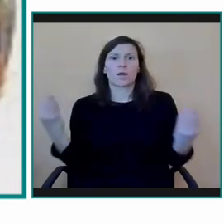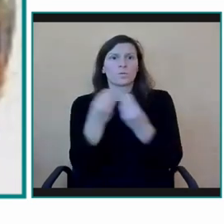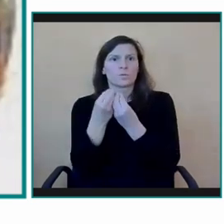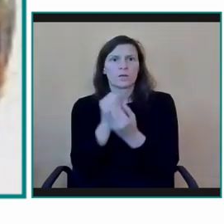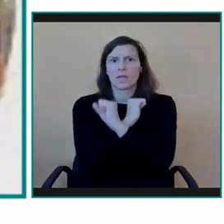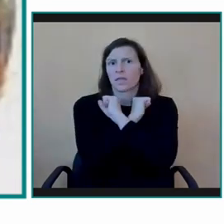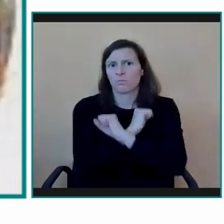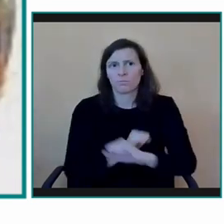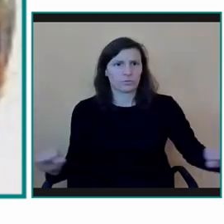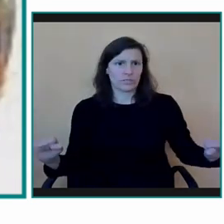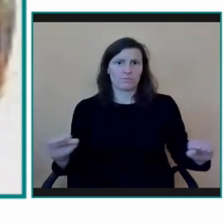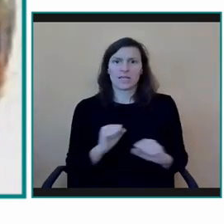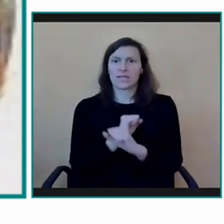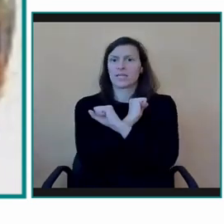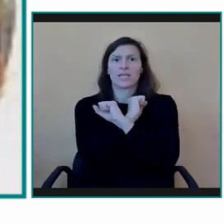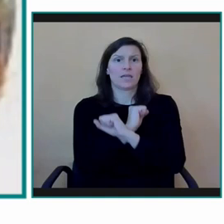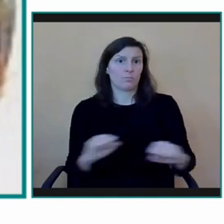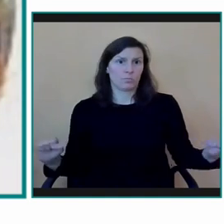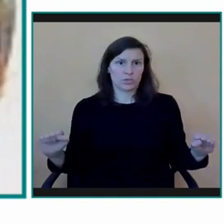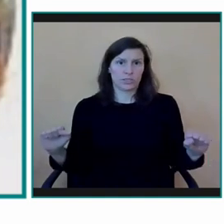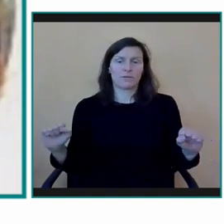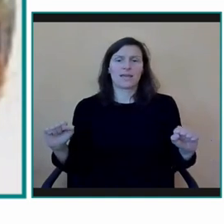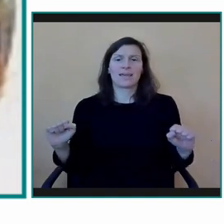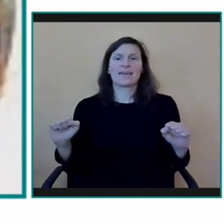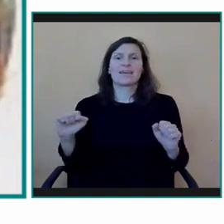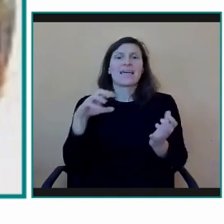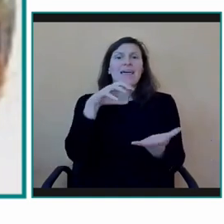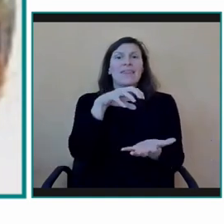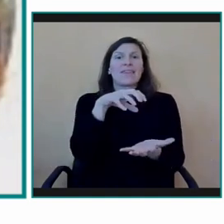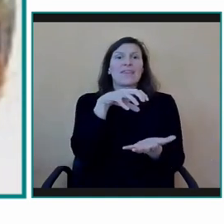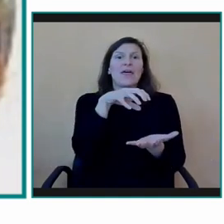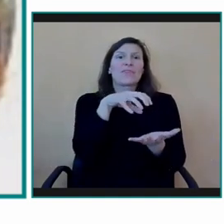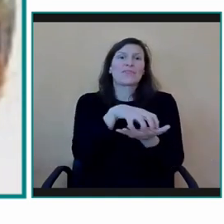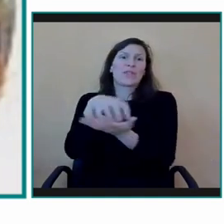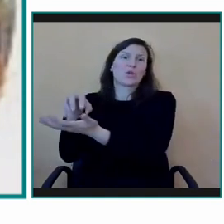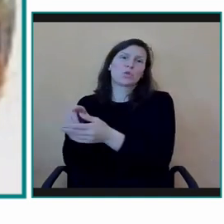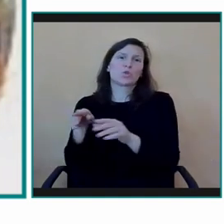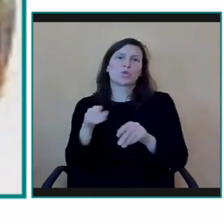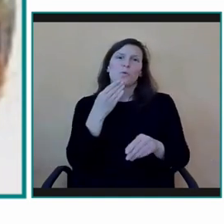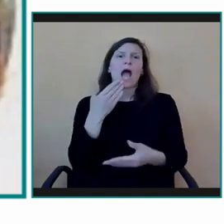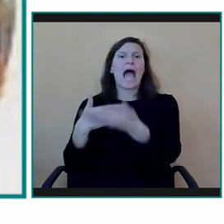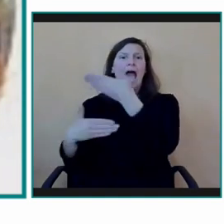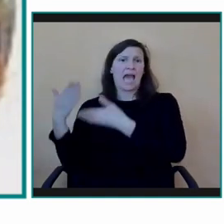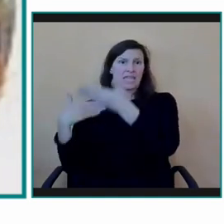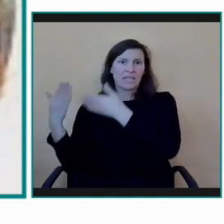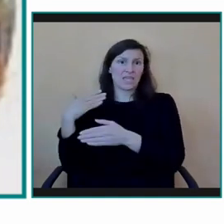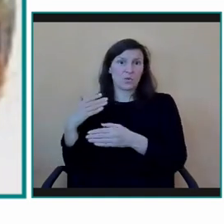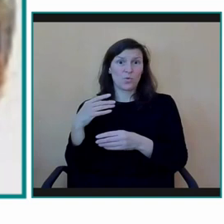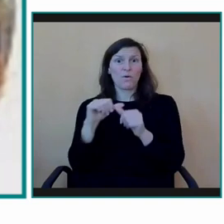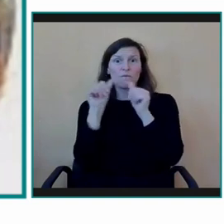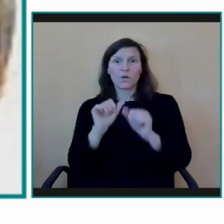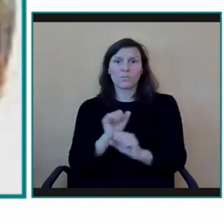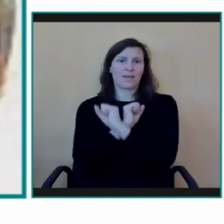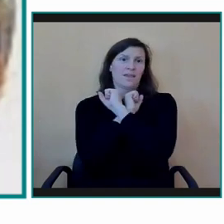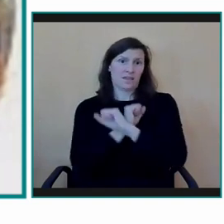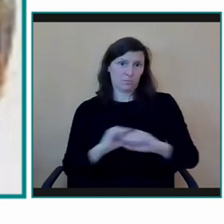imposible, lógicamente, en el contexto de los viejos centros que conocíamos, donde caía por